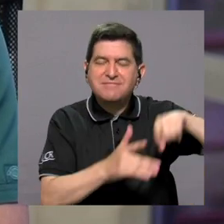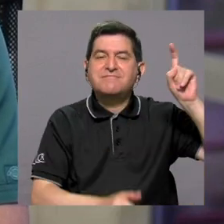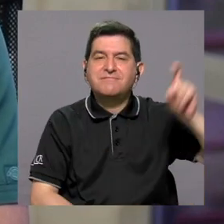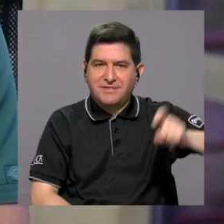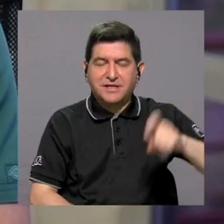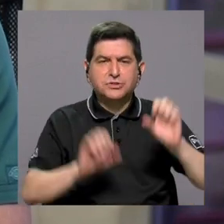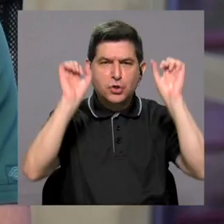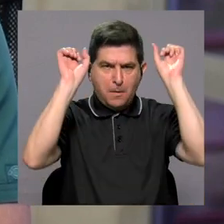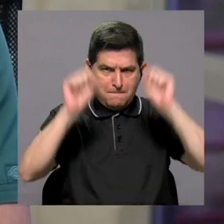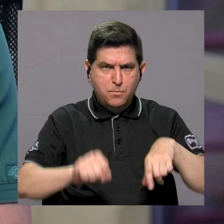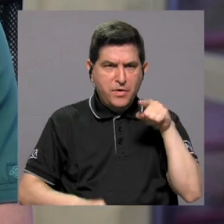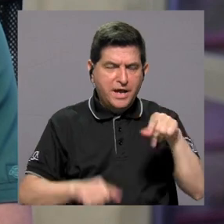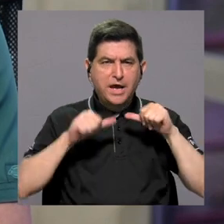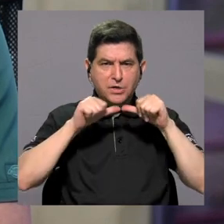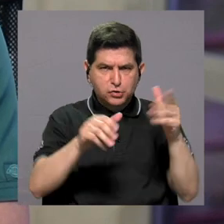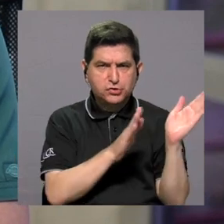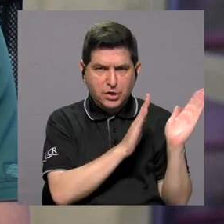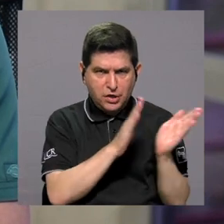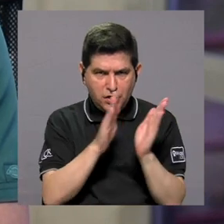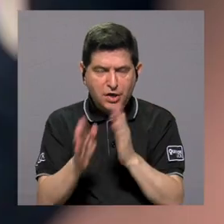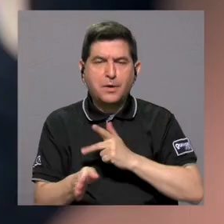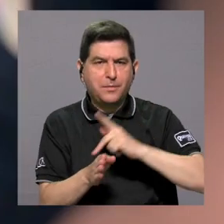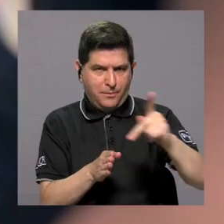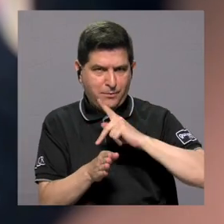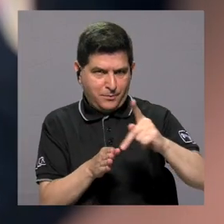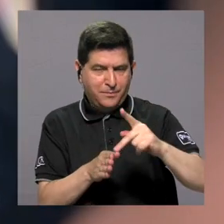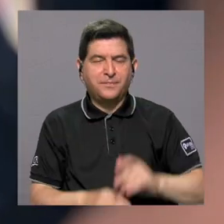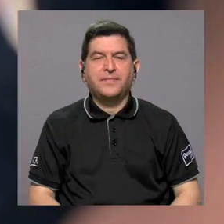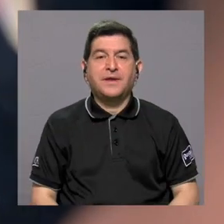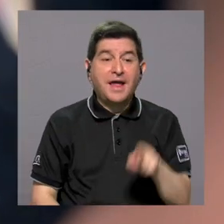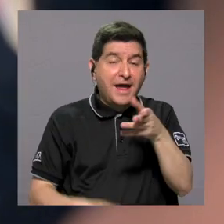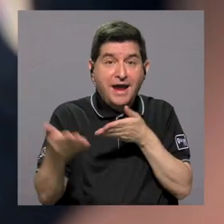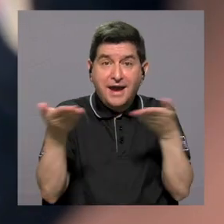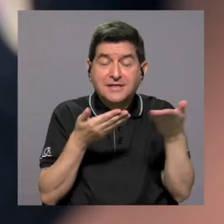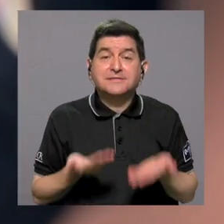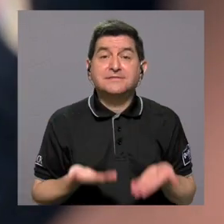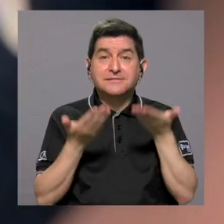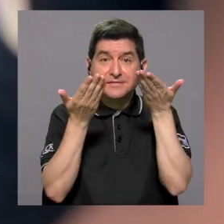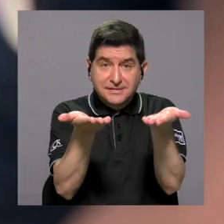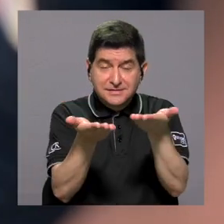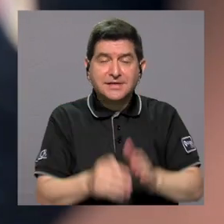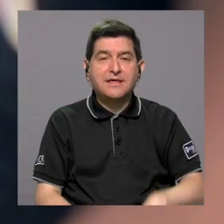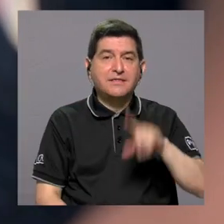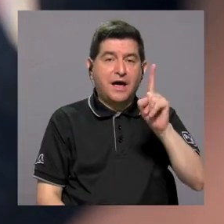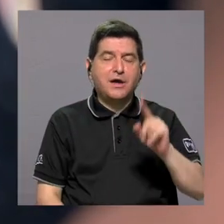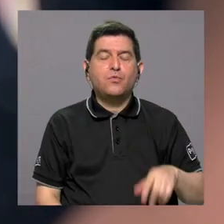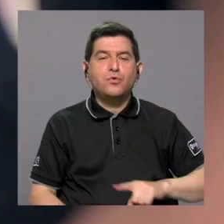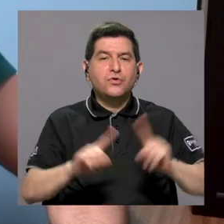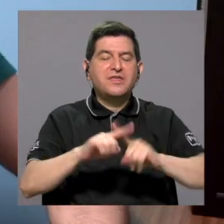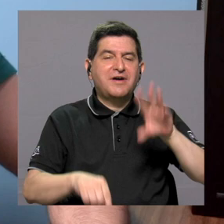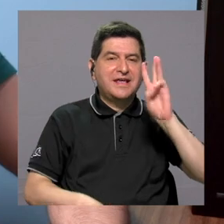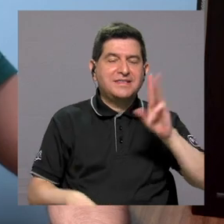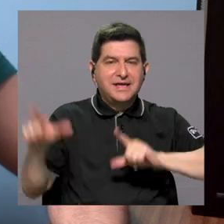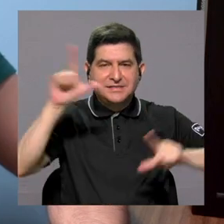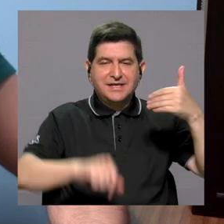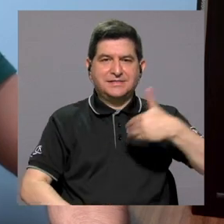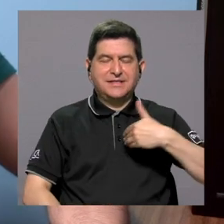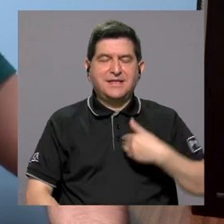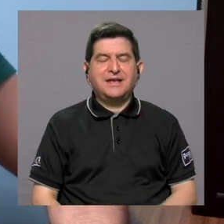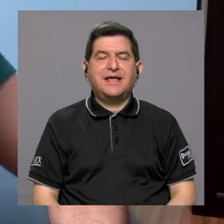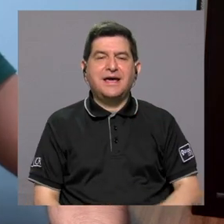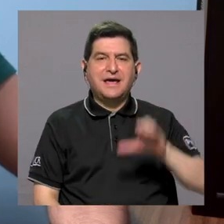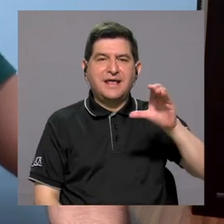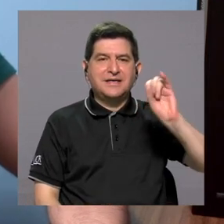necesarias para poder seguir su formación profesional. Este servicio se ofrece en uno de los seis laboratorios que tiene el